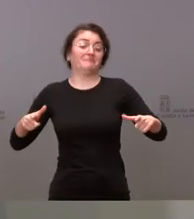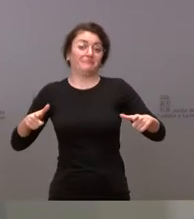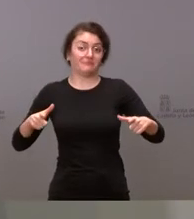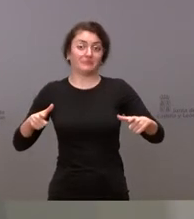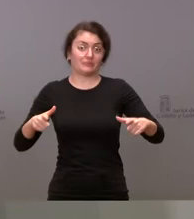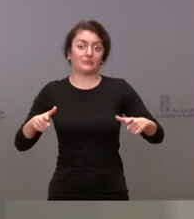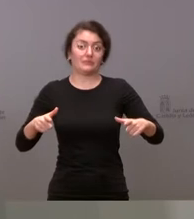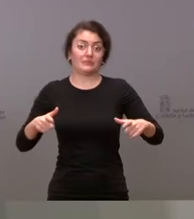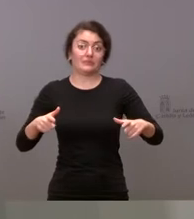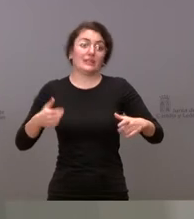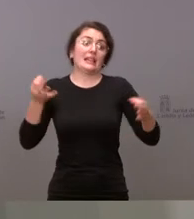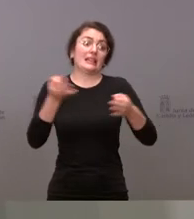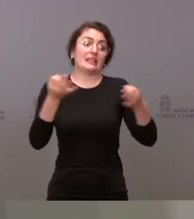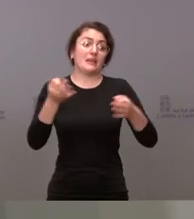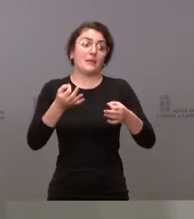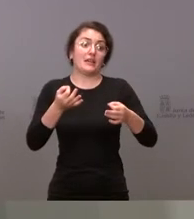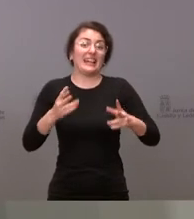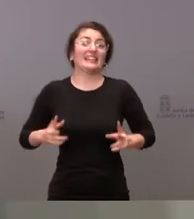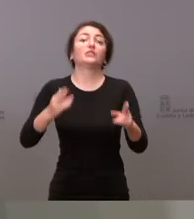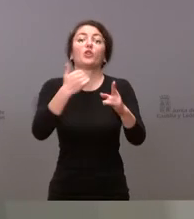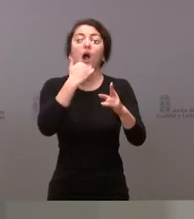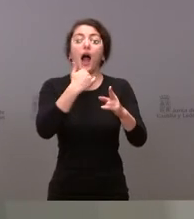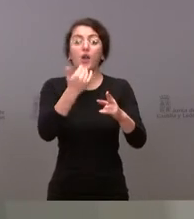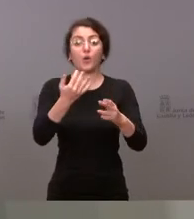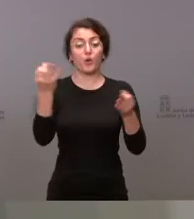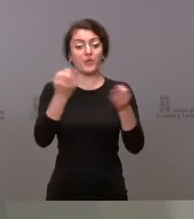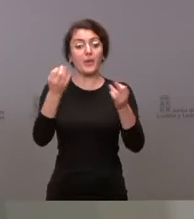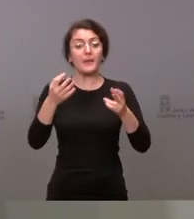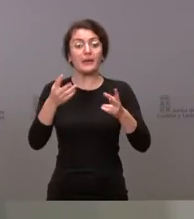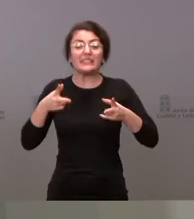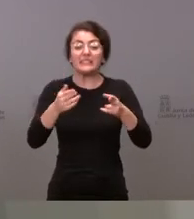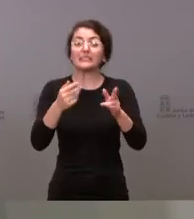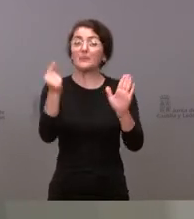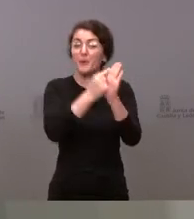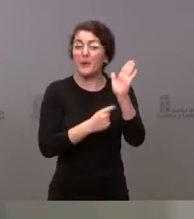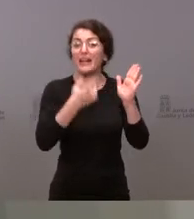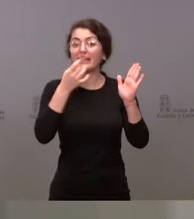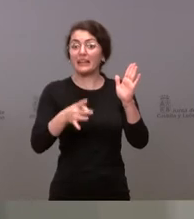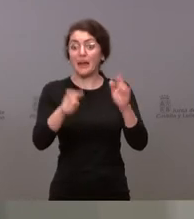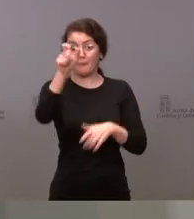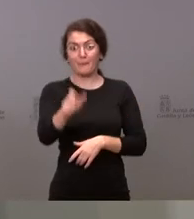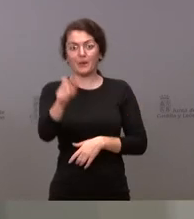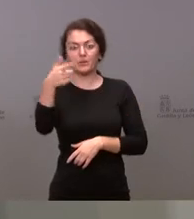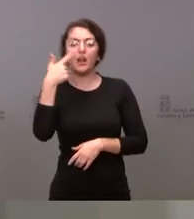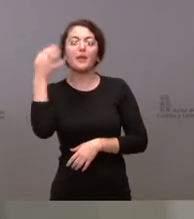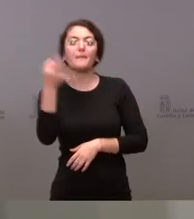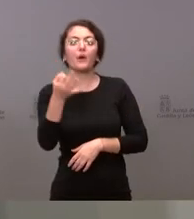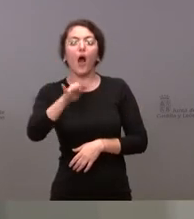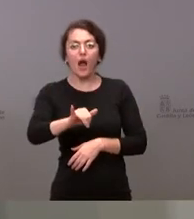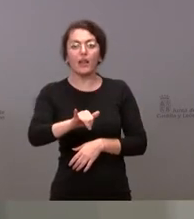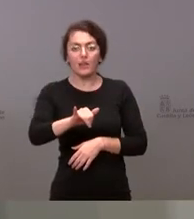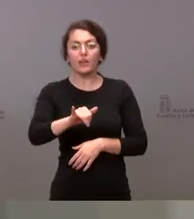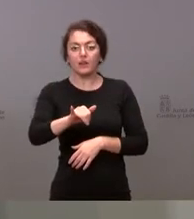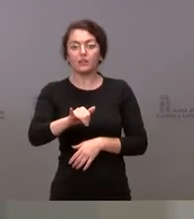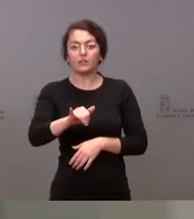y hay que imponer restricciones, lo más sensato es imponer las restricciones. A quien más riesgo tiene, primero, a quien más